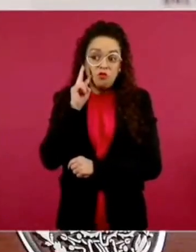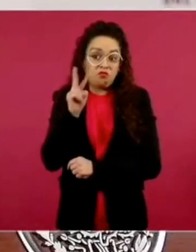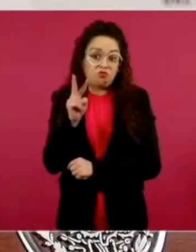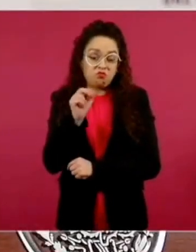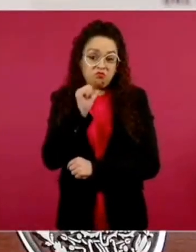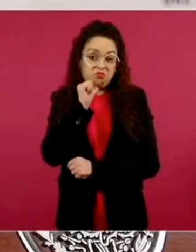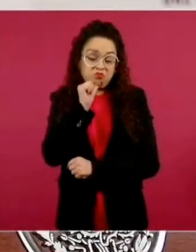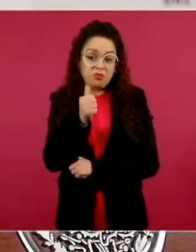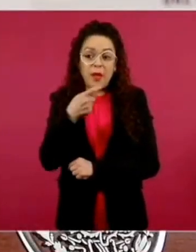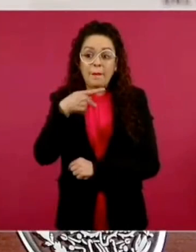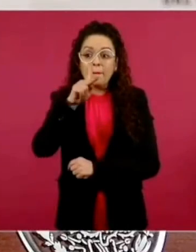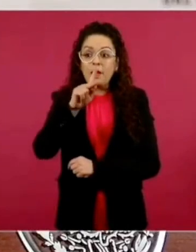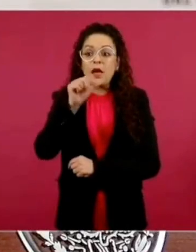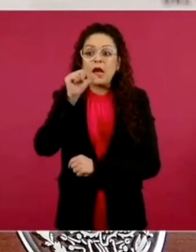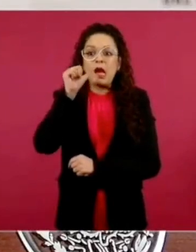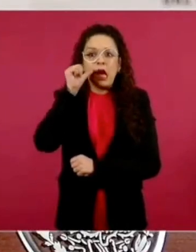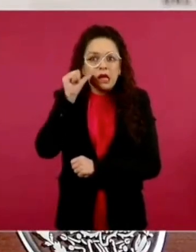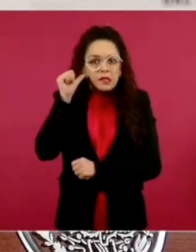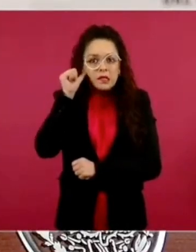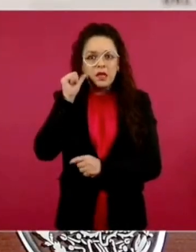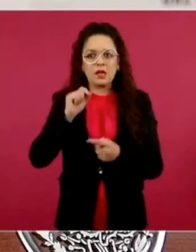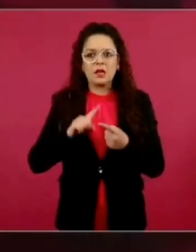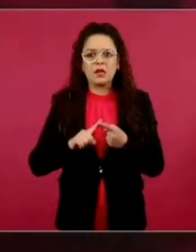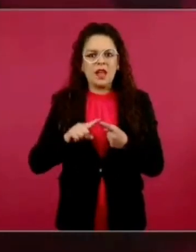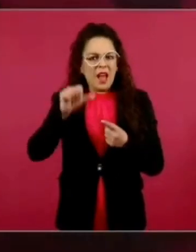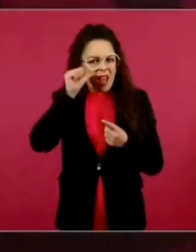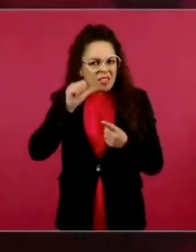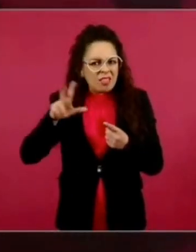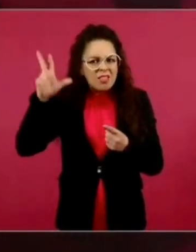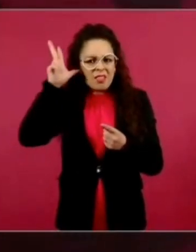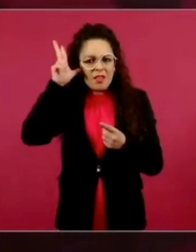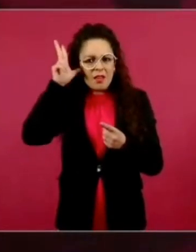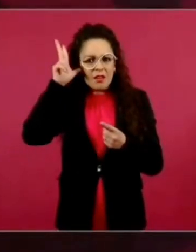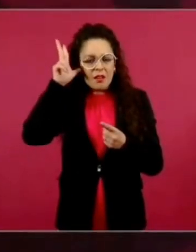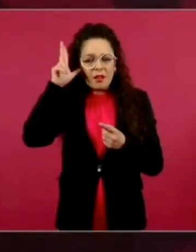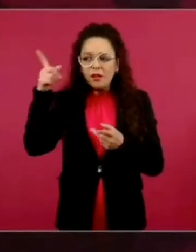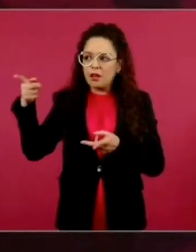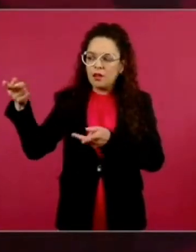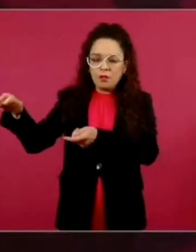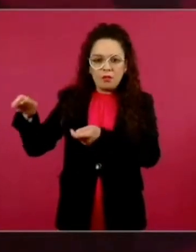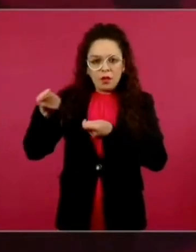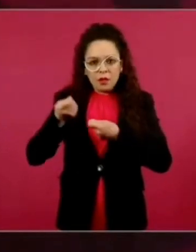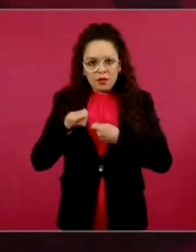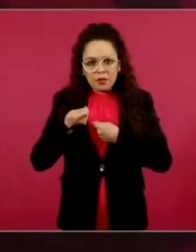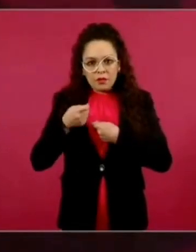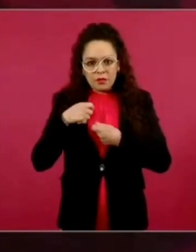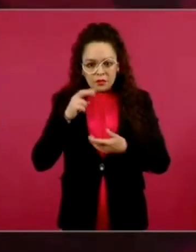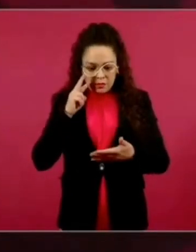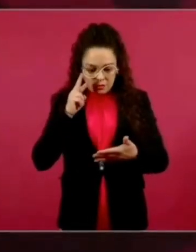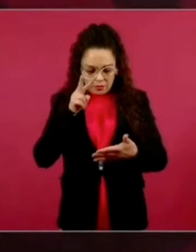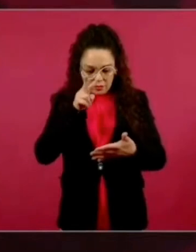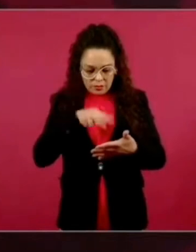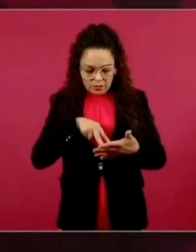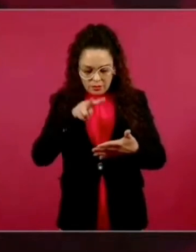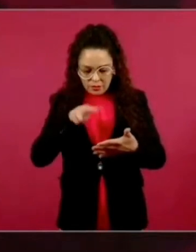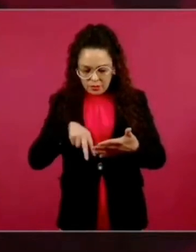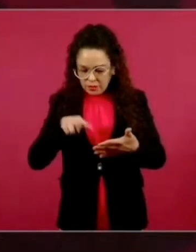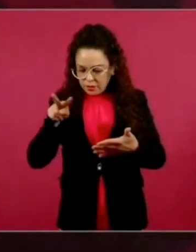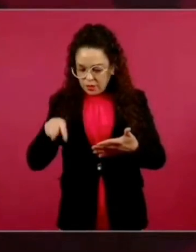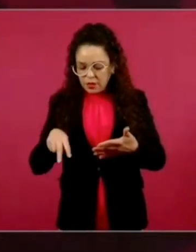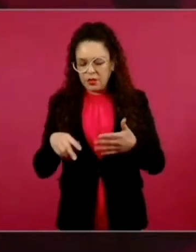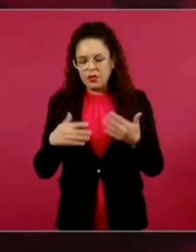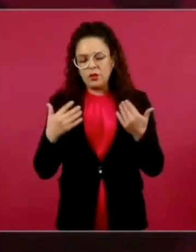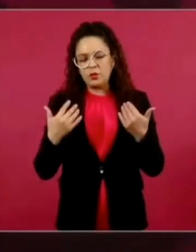pero ayer antier me mostraron las tres últimas portadas del